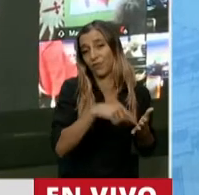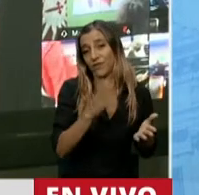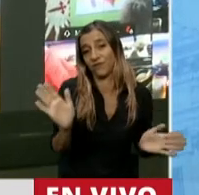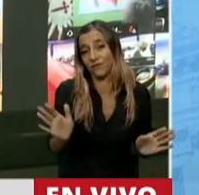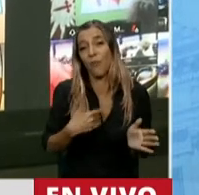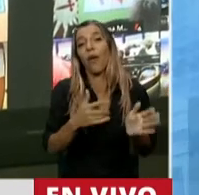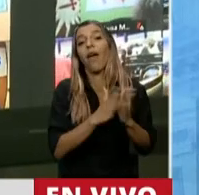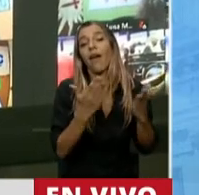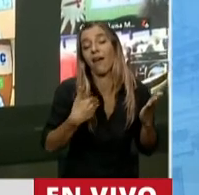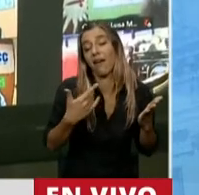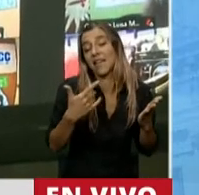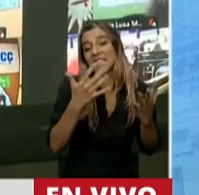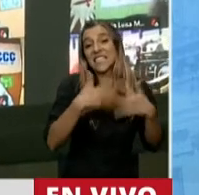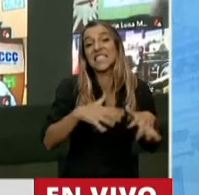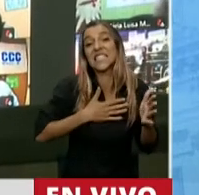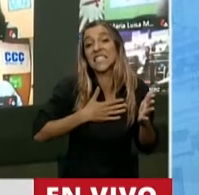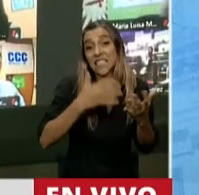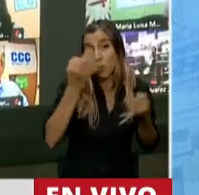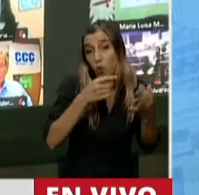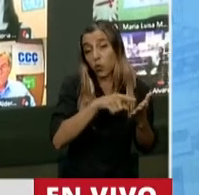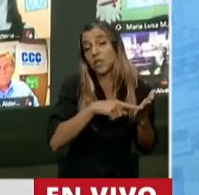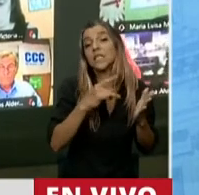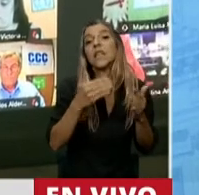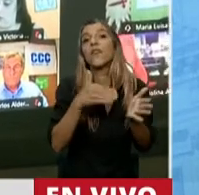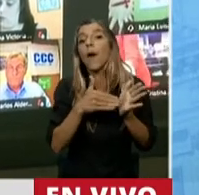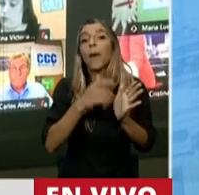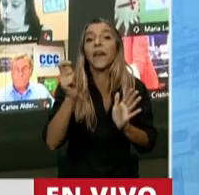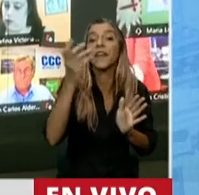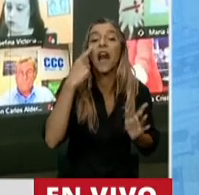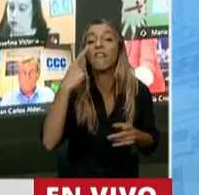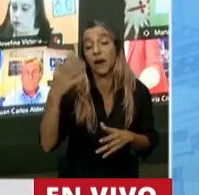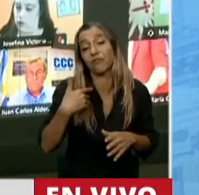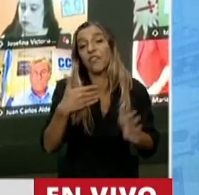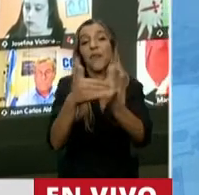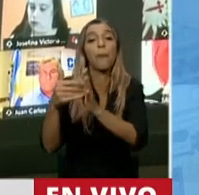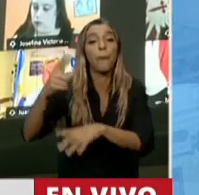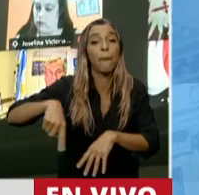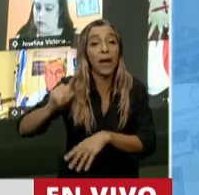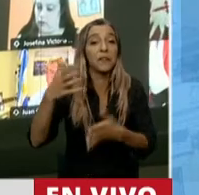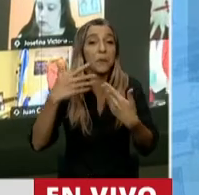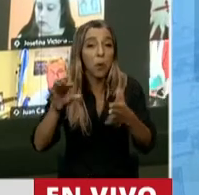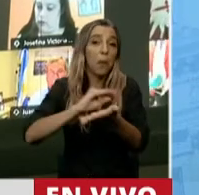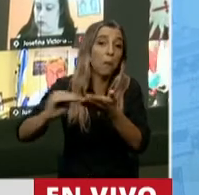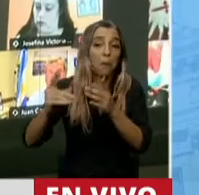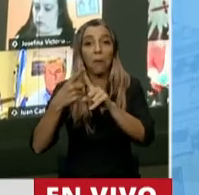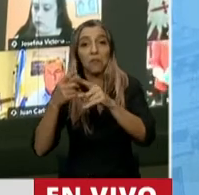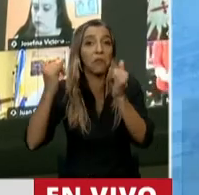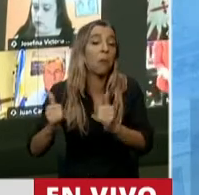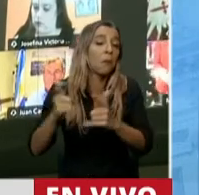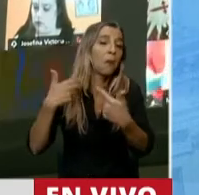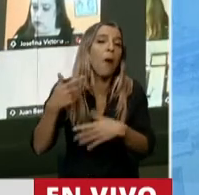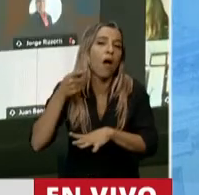que, bueno, cada uno si puede, si tiene los medios, si tiene la posibilidad, litigará o no.